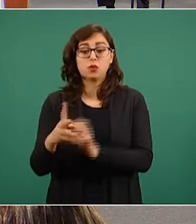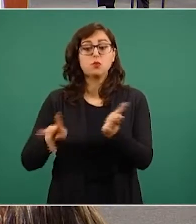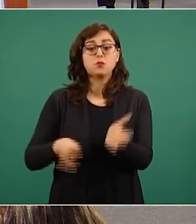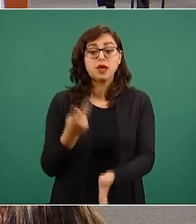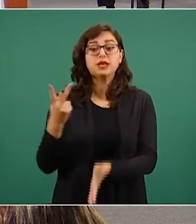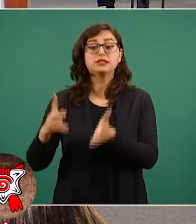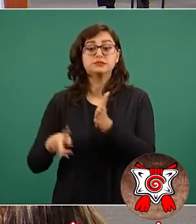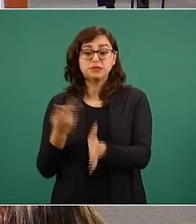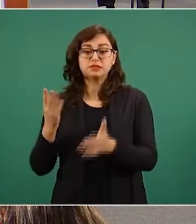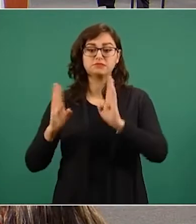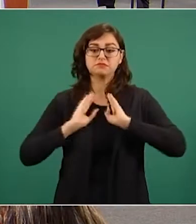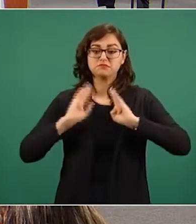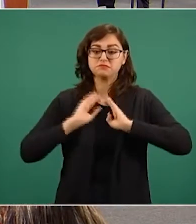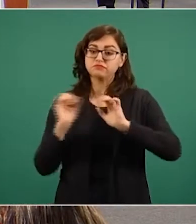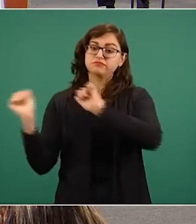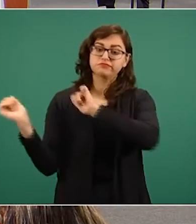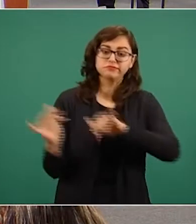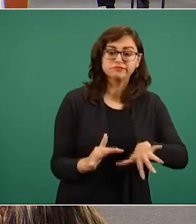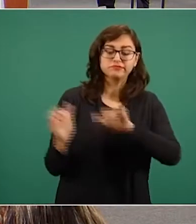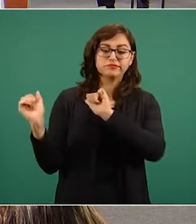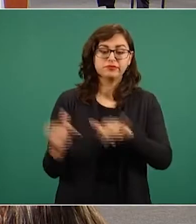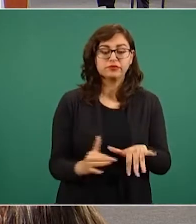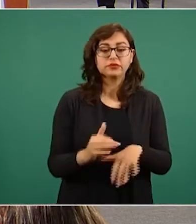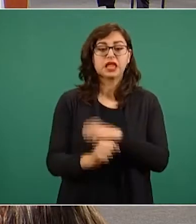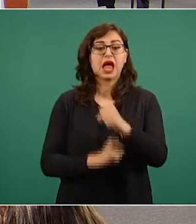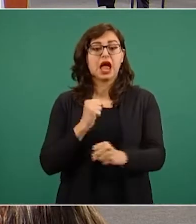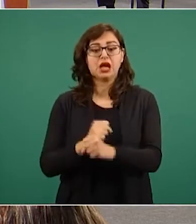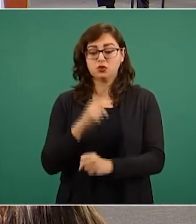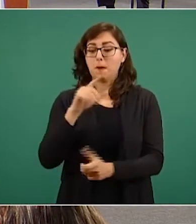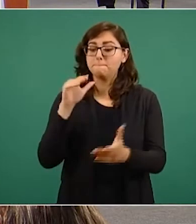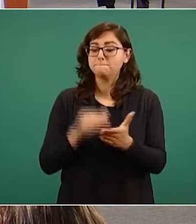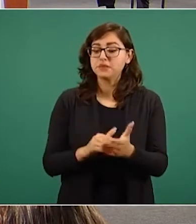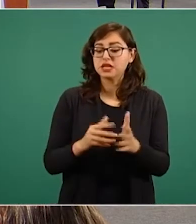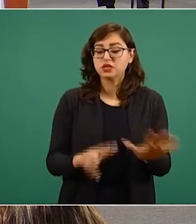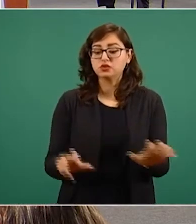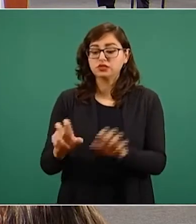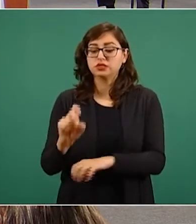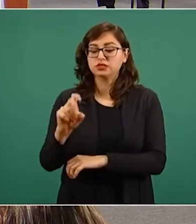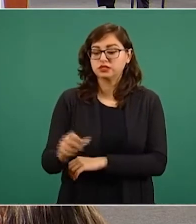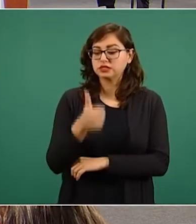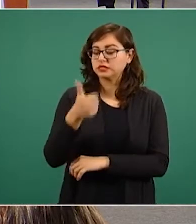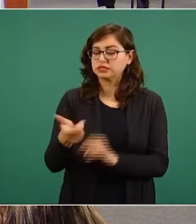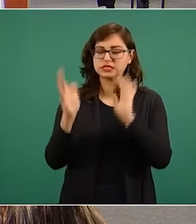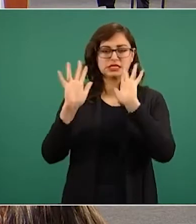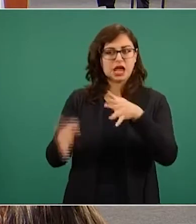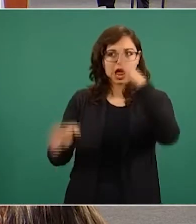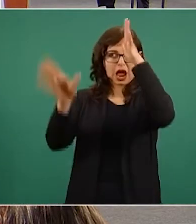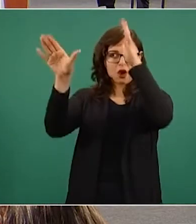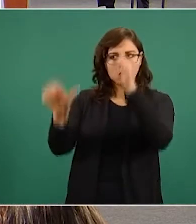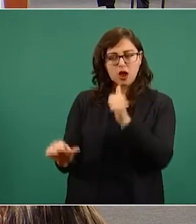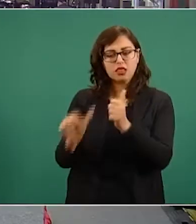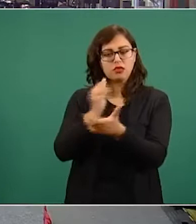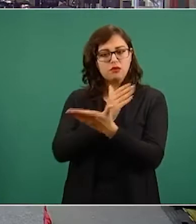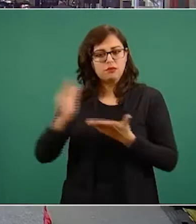incursiones militares. En 1836 se firmó el Tratado de Paz entre México y España,